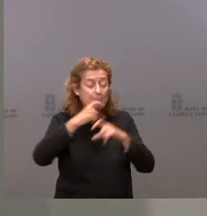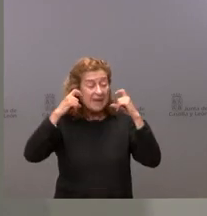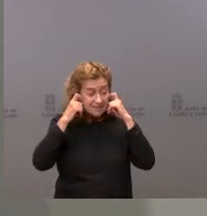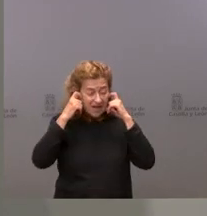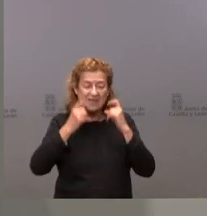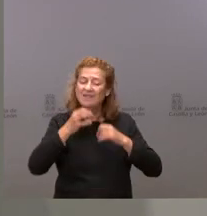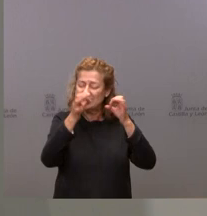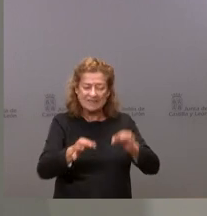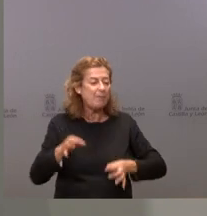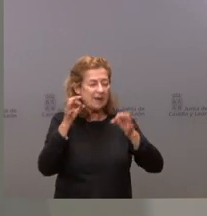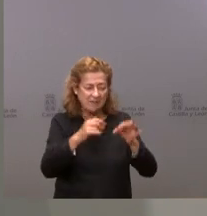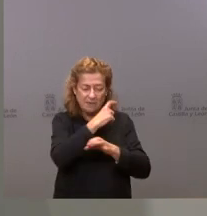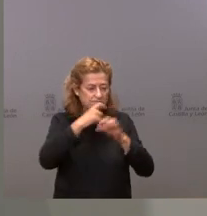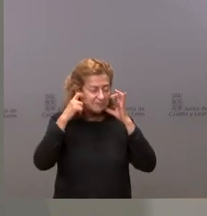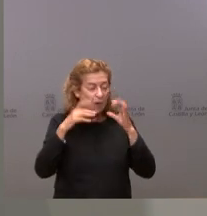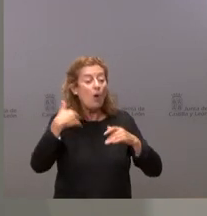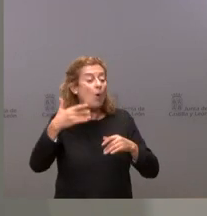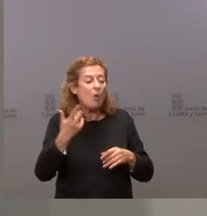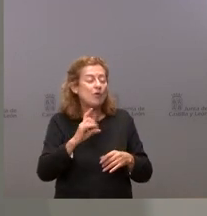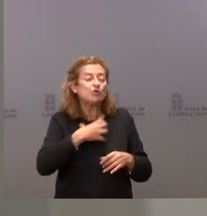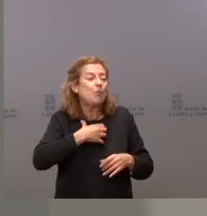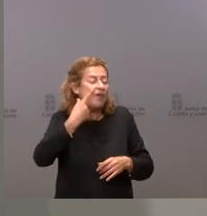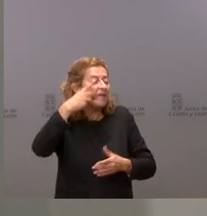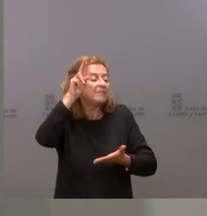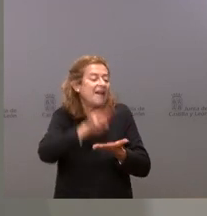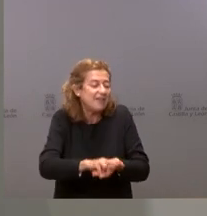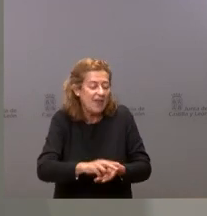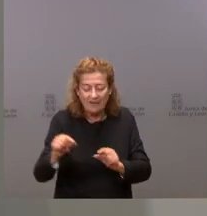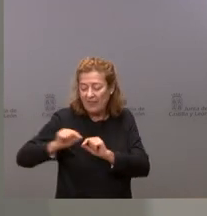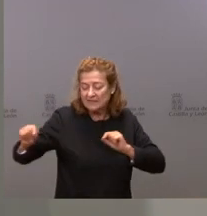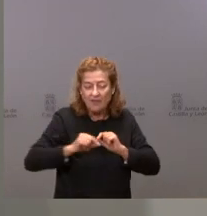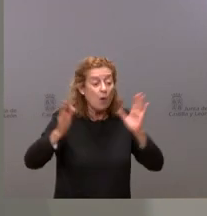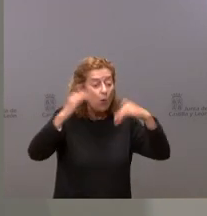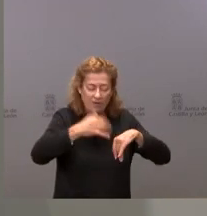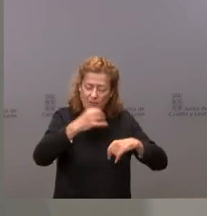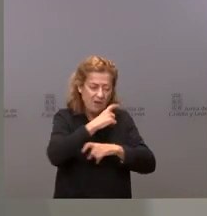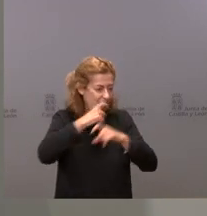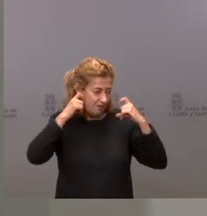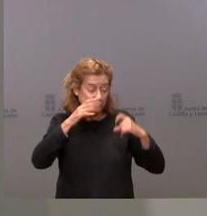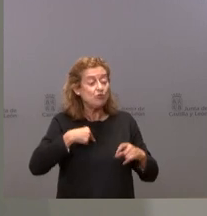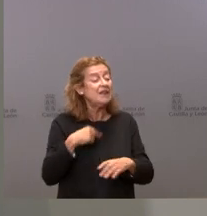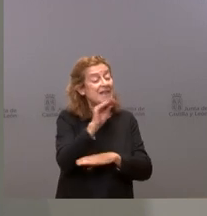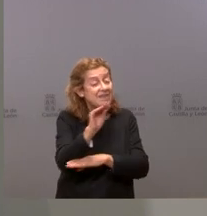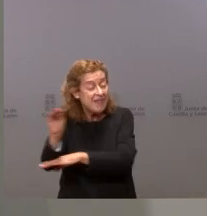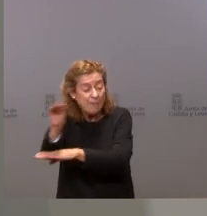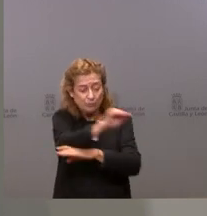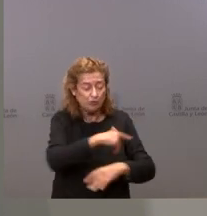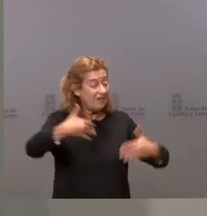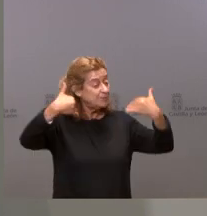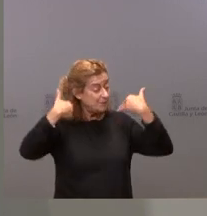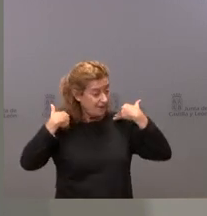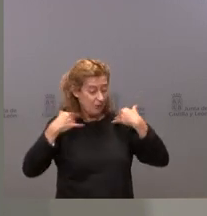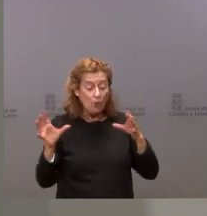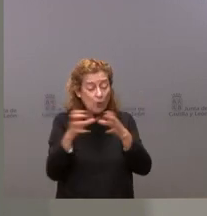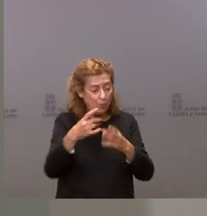siempre puesta cuando no se pueda garantizar esta distancia de seguridad. Desde aquí llamamos por tanto a la responsabilidad del conjunto de los